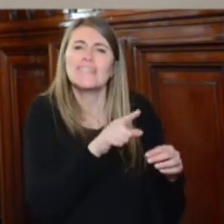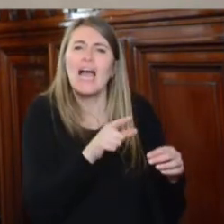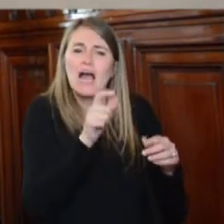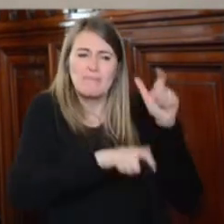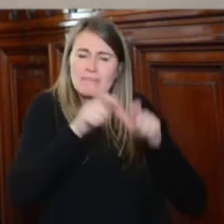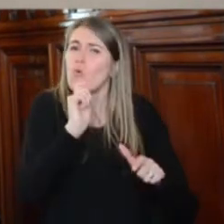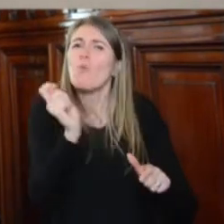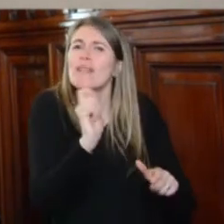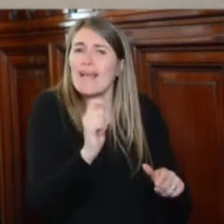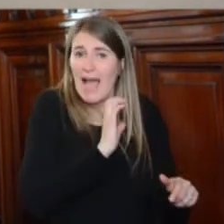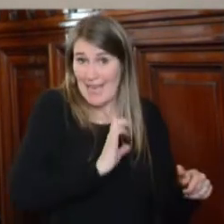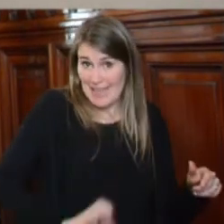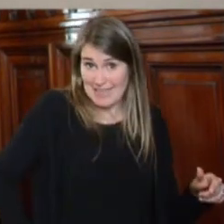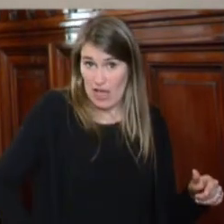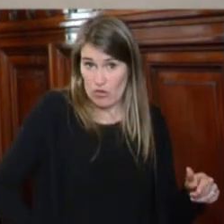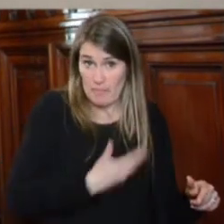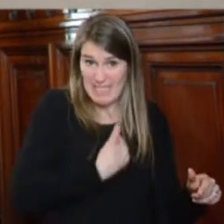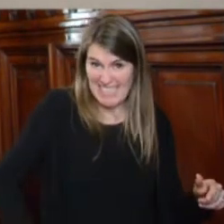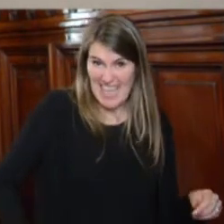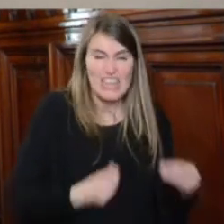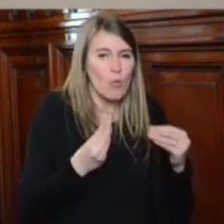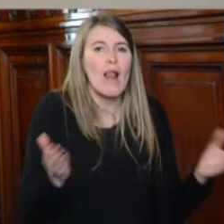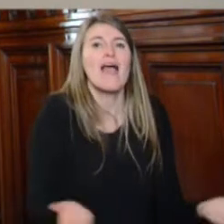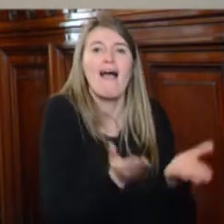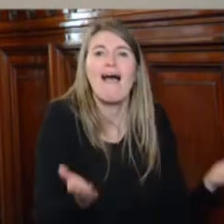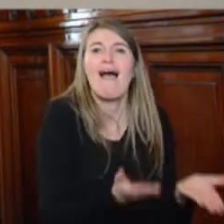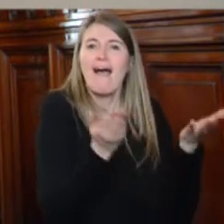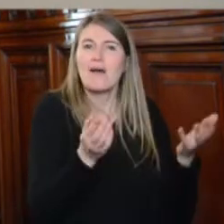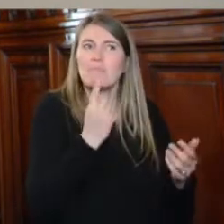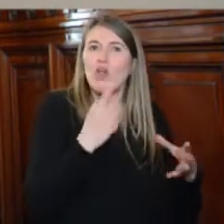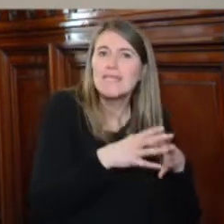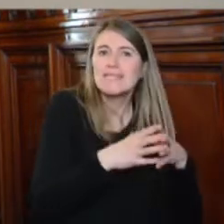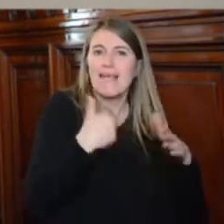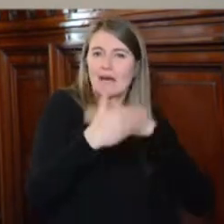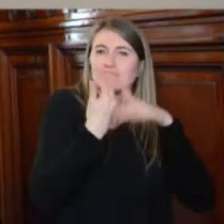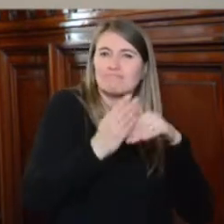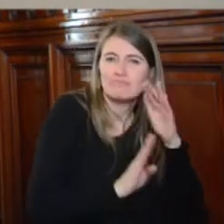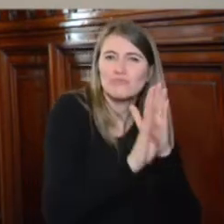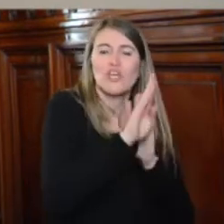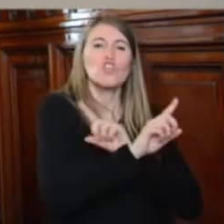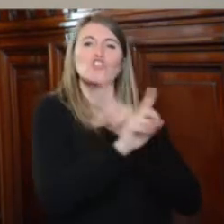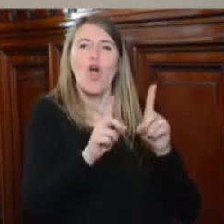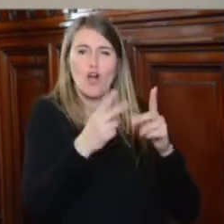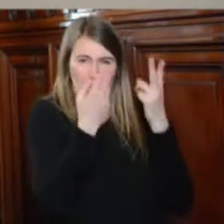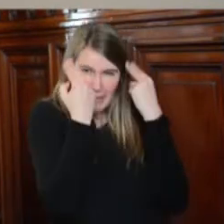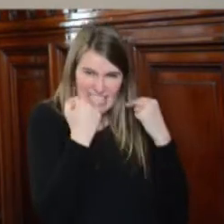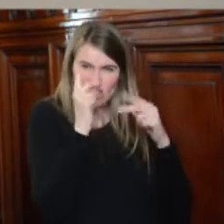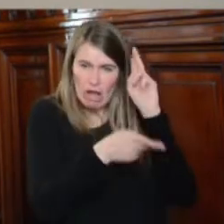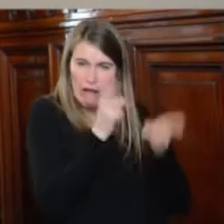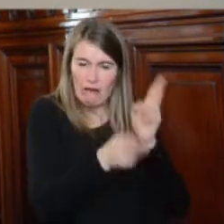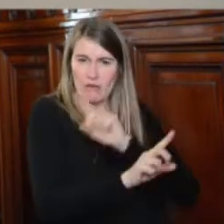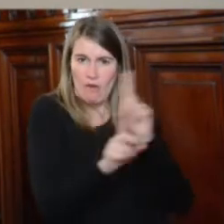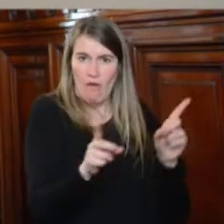que el Estado de Argentina está poniendo en marcha para asegurar el desarrollo progresivo y la no regresividad en materia de derechos